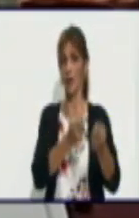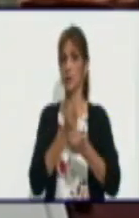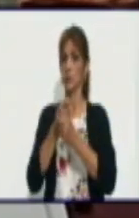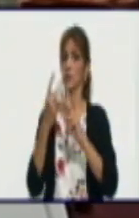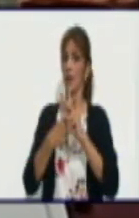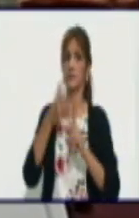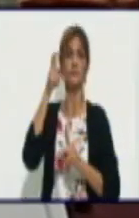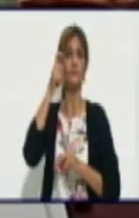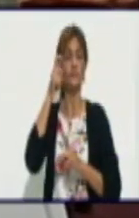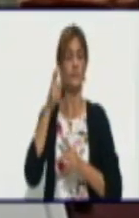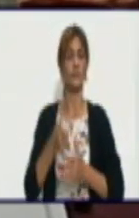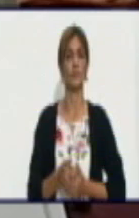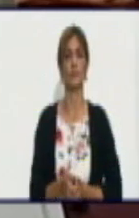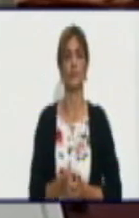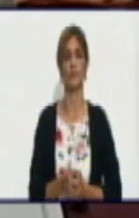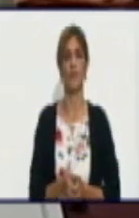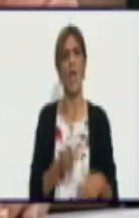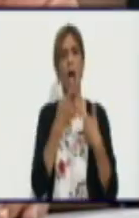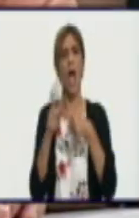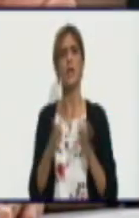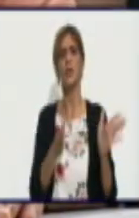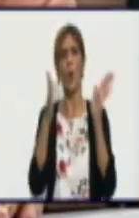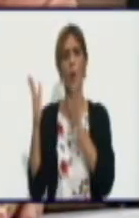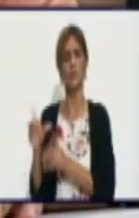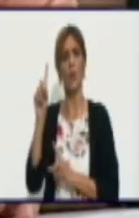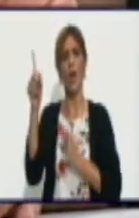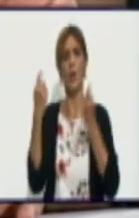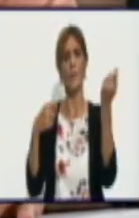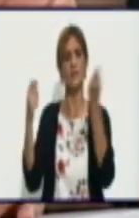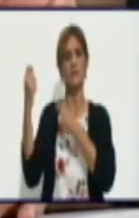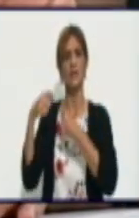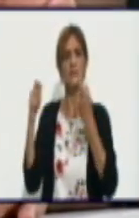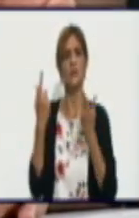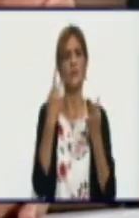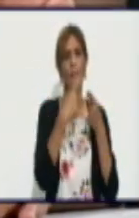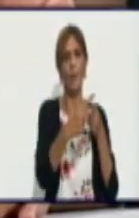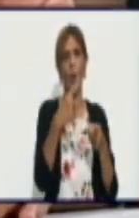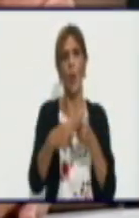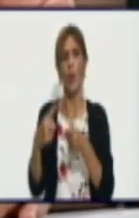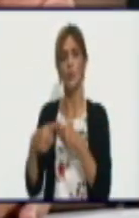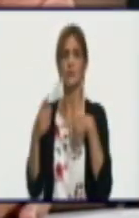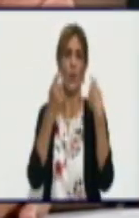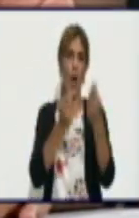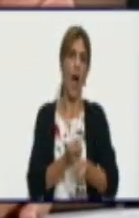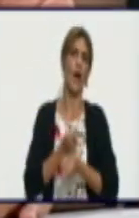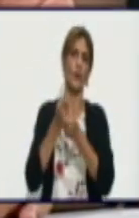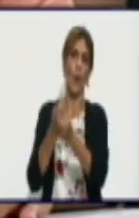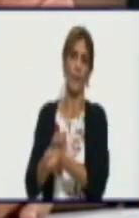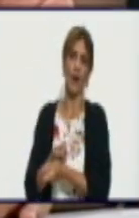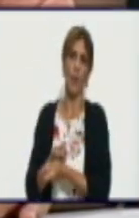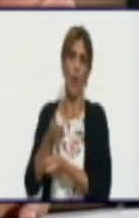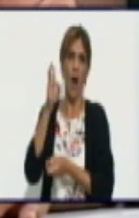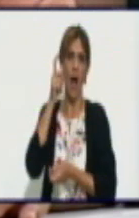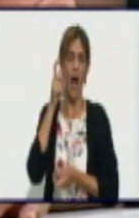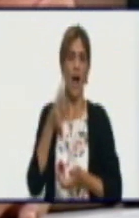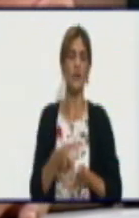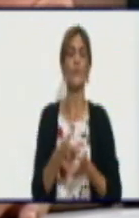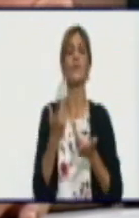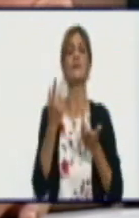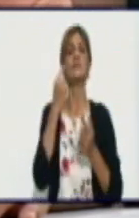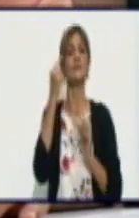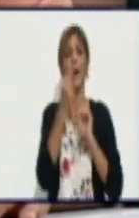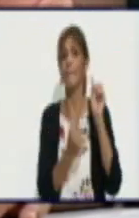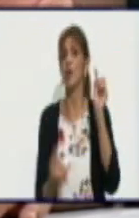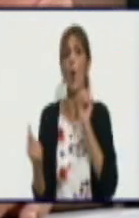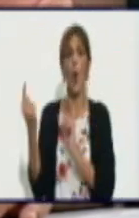Hay uno que es la comercialización de los productos agropecuarios. Ya Aresky lo mencionaba. Se está priorizando